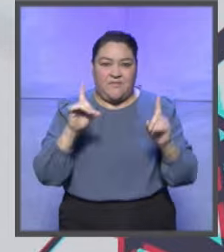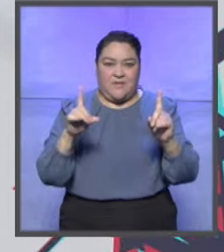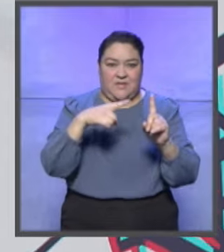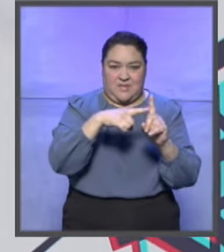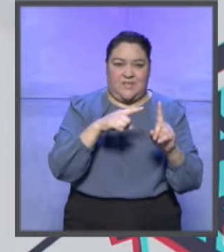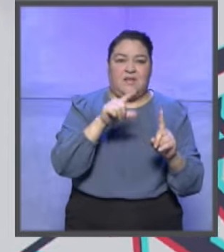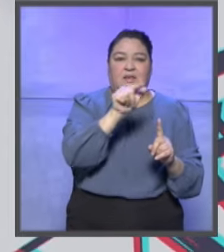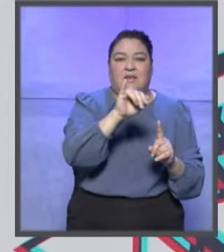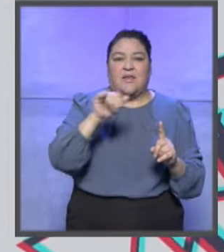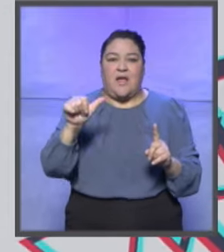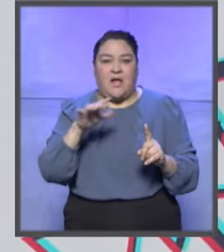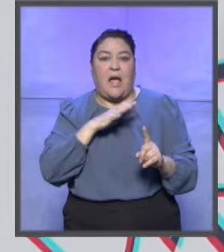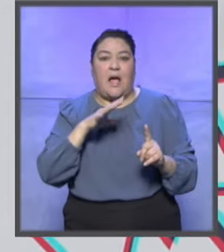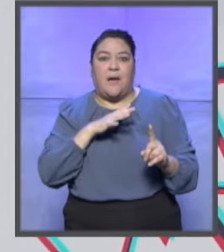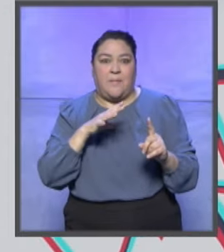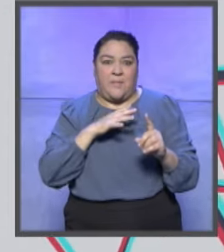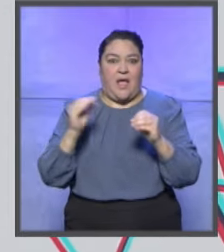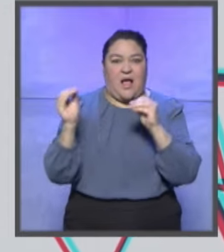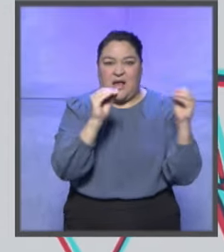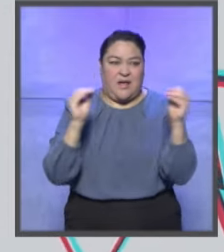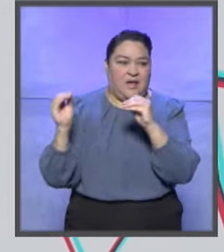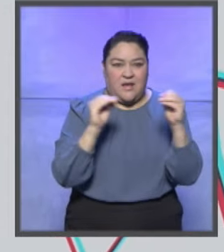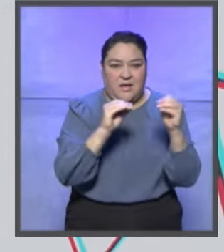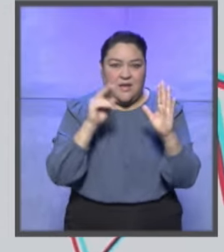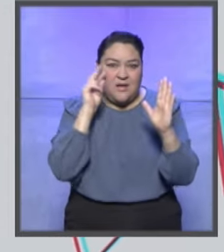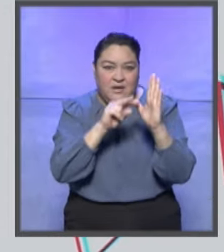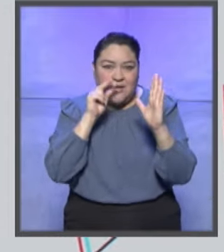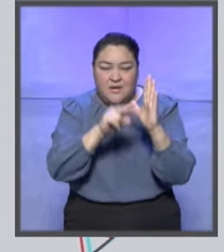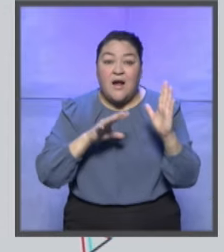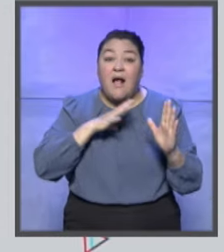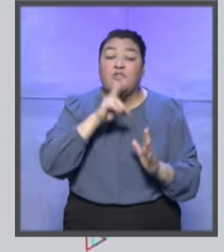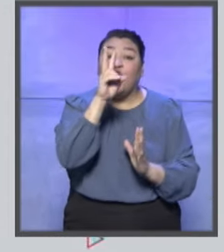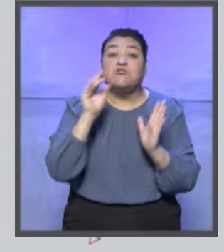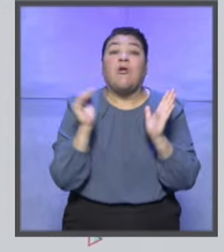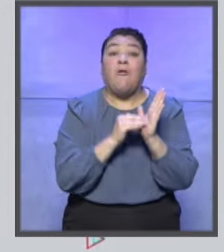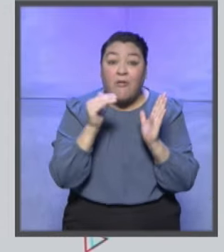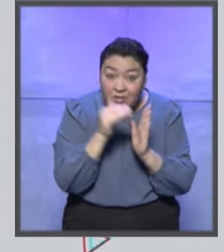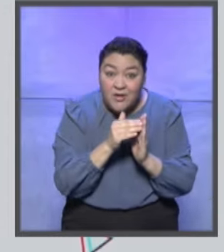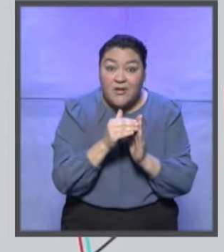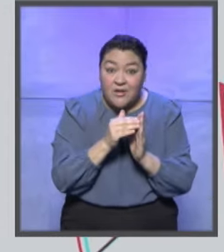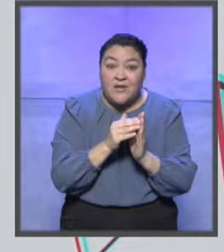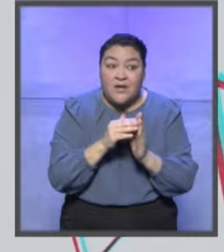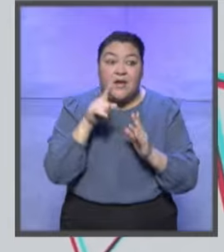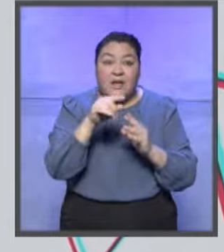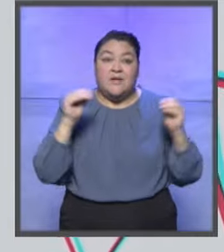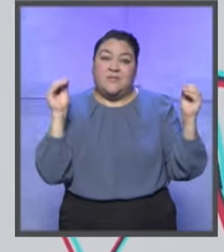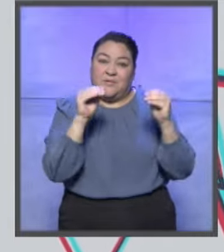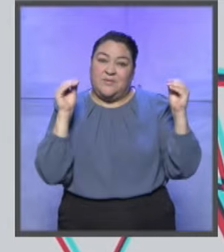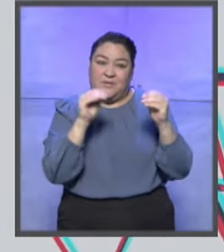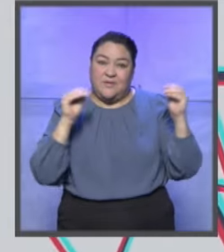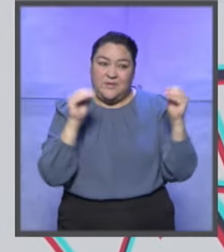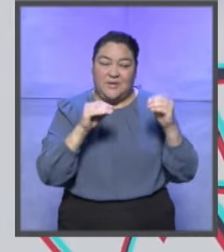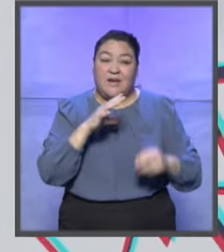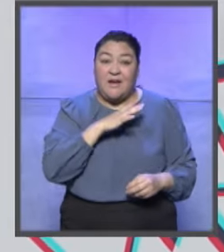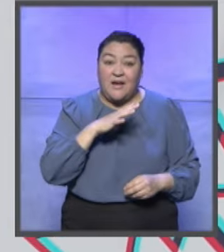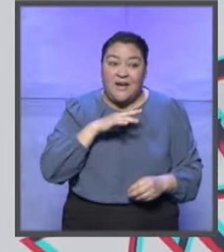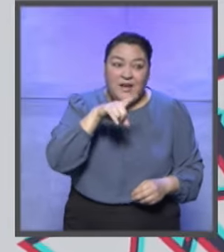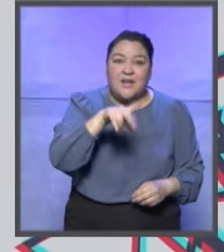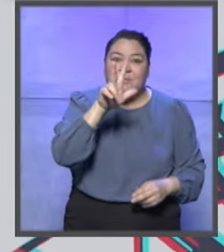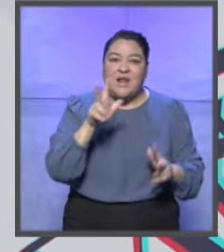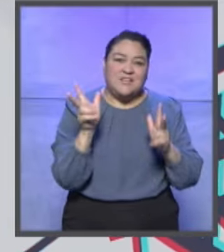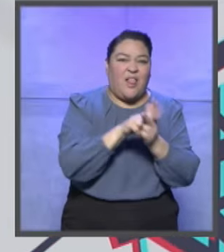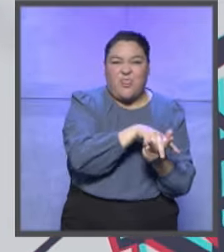inteligencia artificial entre dos candidatas. Tiene más de dos millones de visitas. Es una pelea virtual, estilo